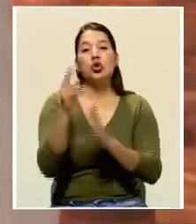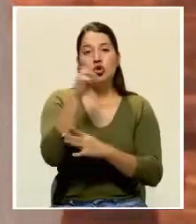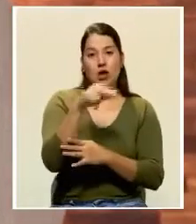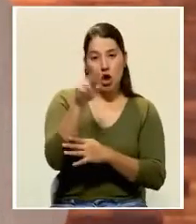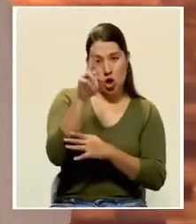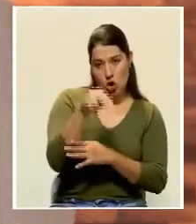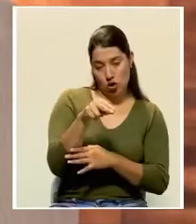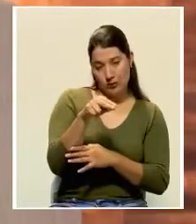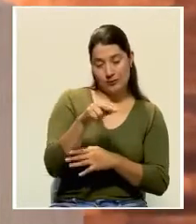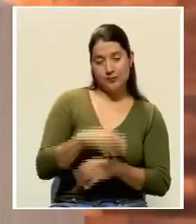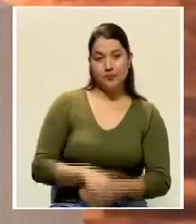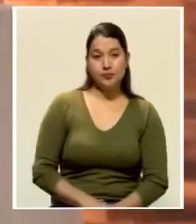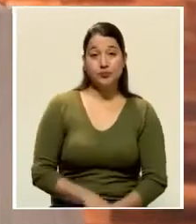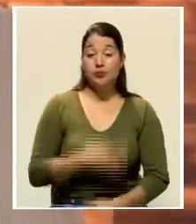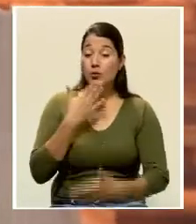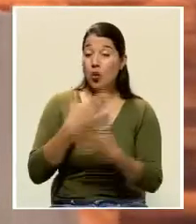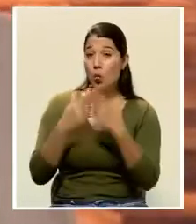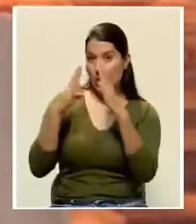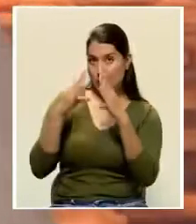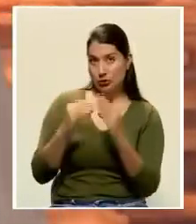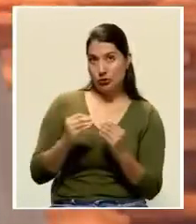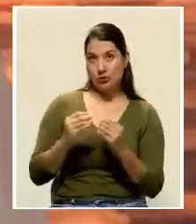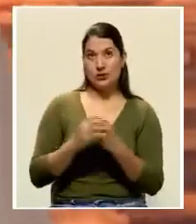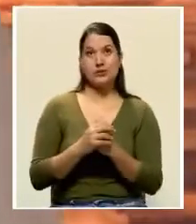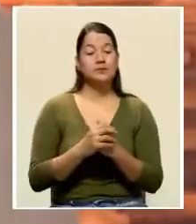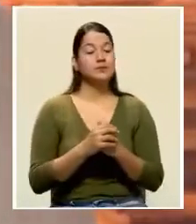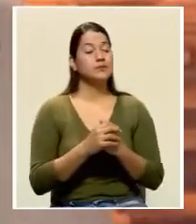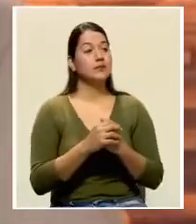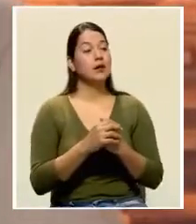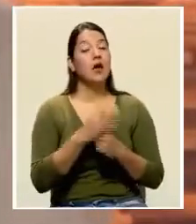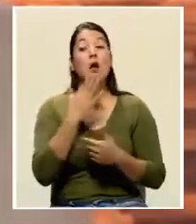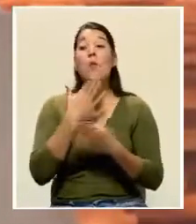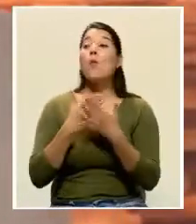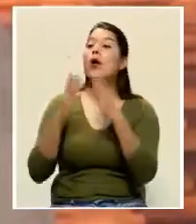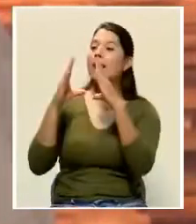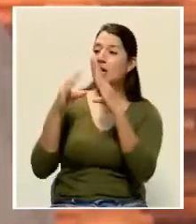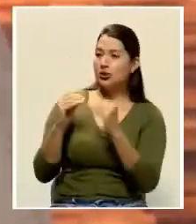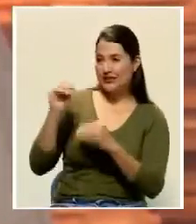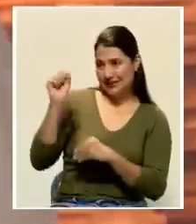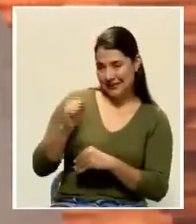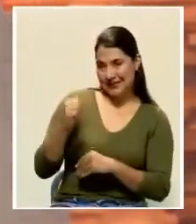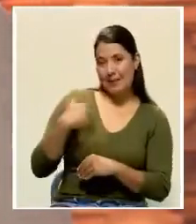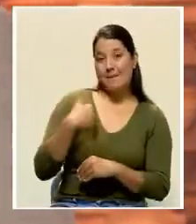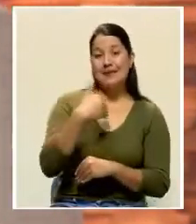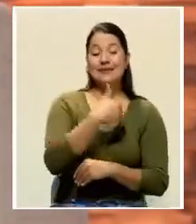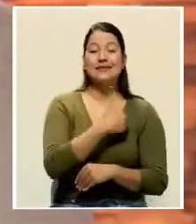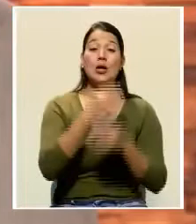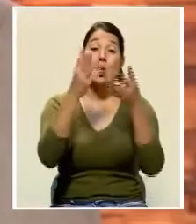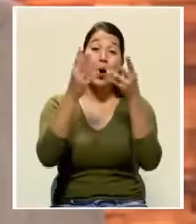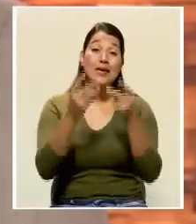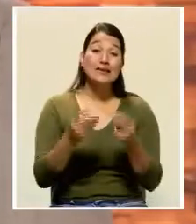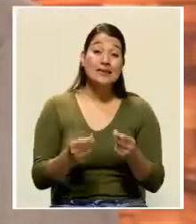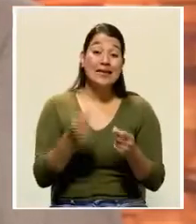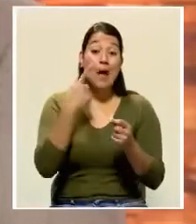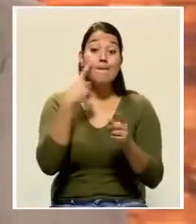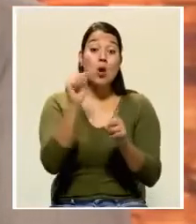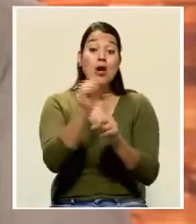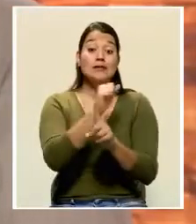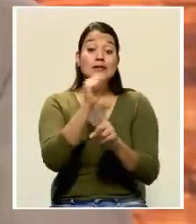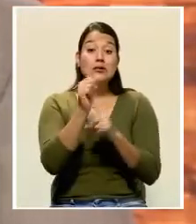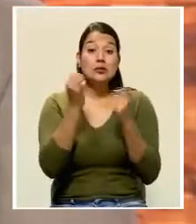menos de lo que Hacienda les estaría solicitando. Buenas noches, don Fernando. Buenas noches. Sí, Hacienda nos pidió, dadas las circunstancias que vive el país,